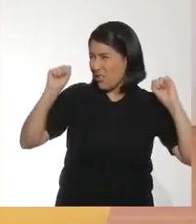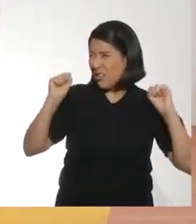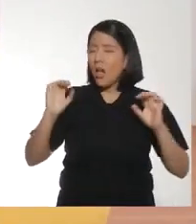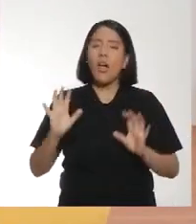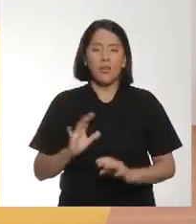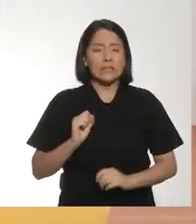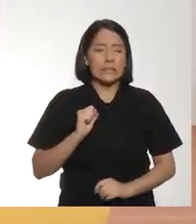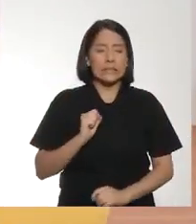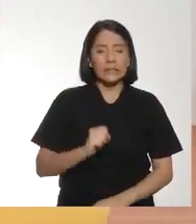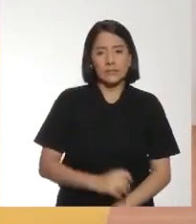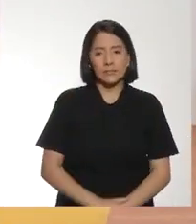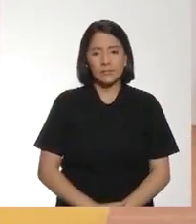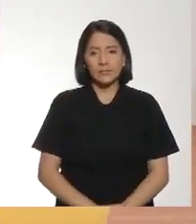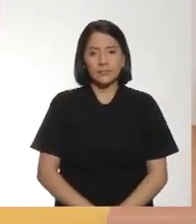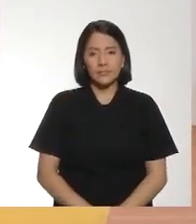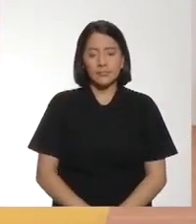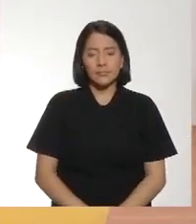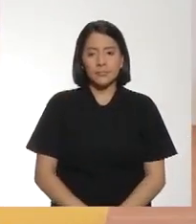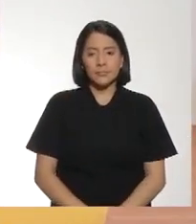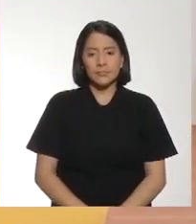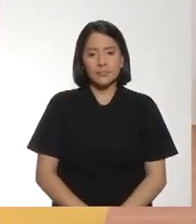Pero, ¿necesitas tu valla? Sí, por favor. ¡Ya!